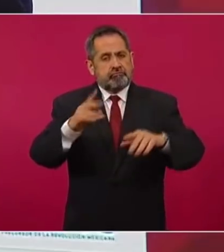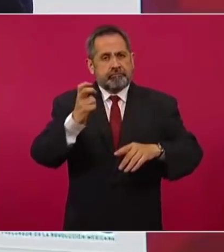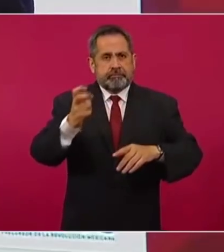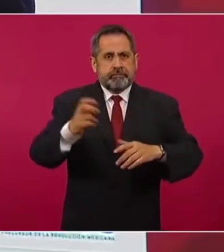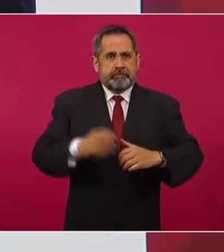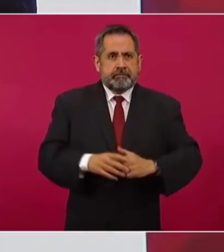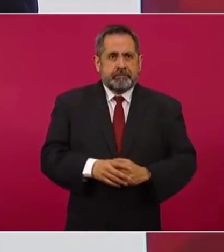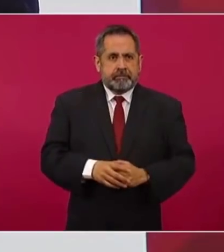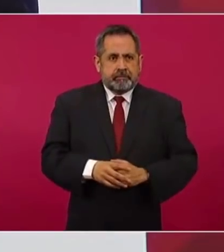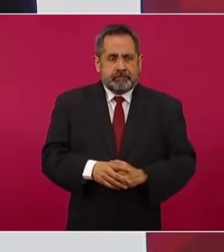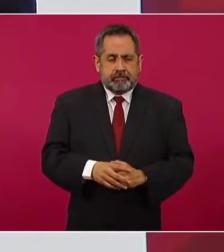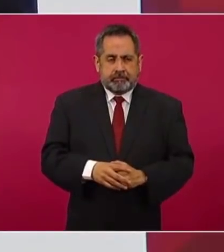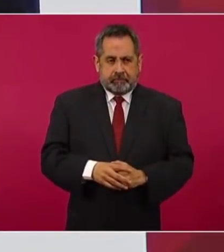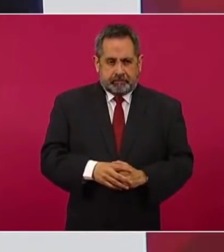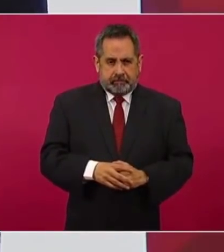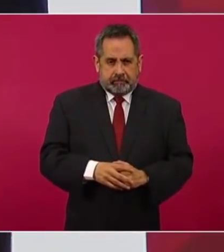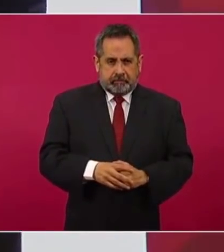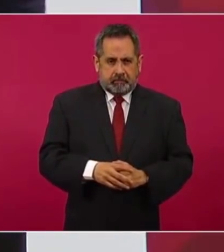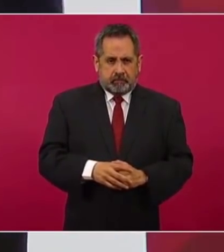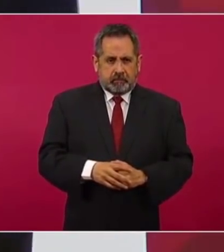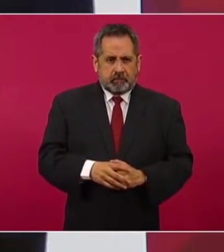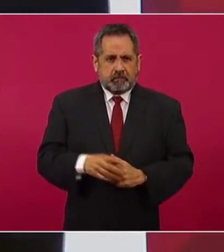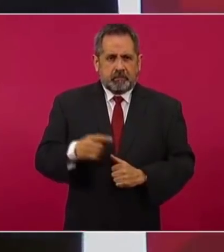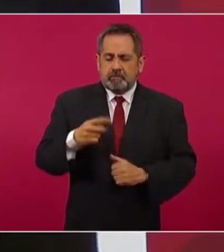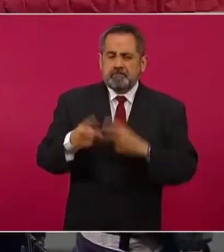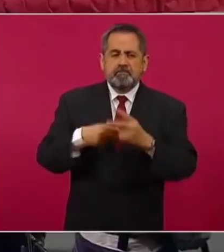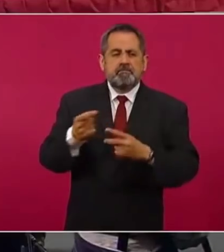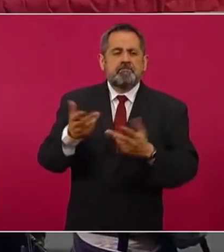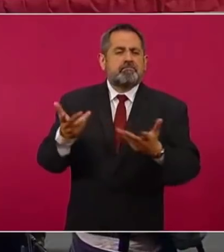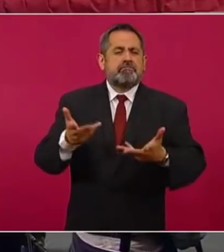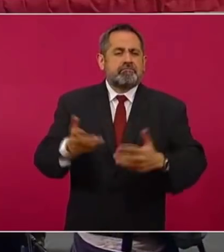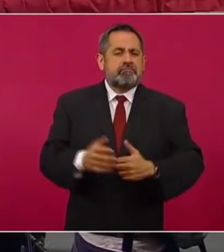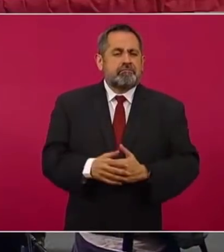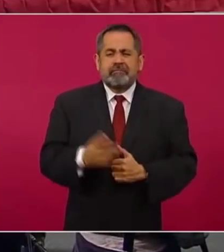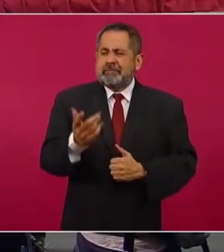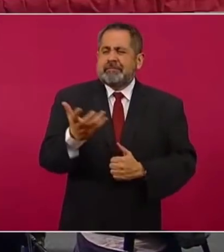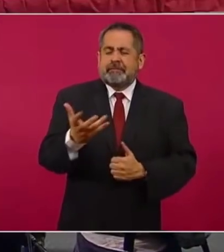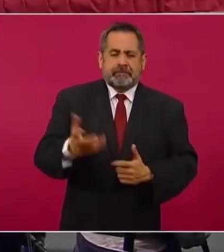es el qué hacer. Ya está.